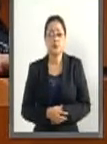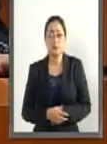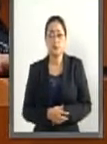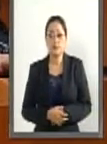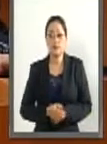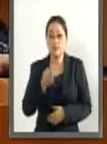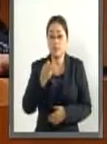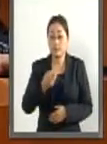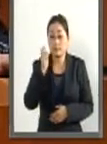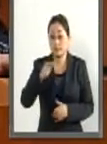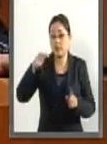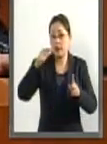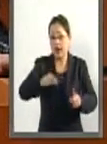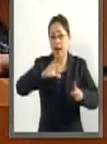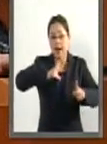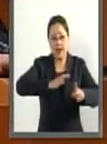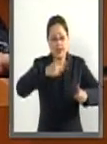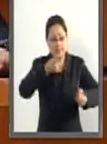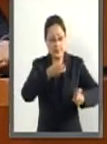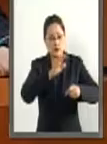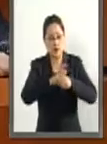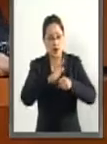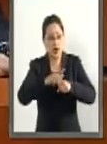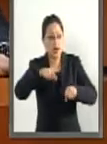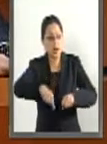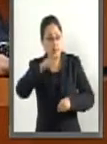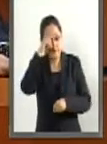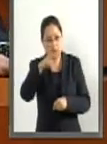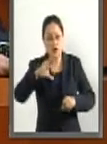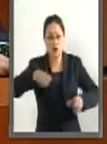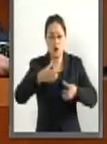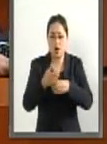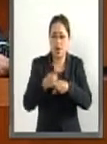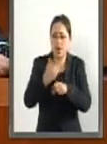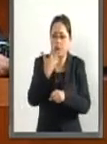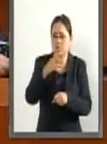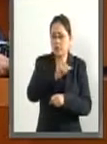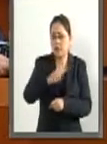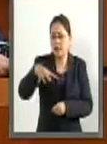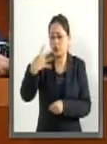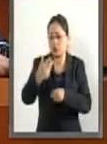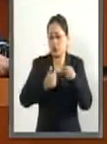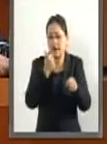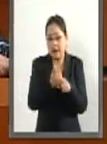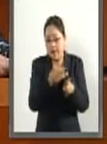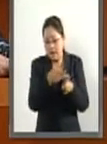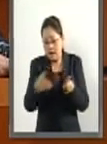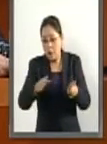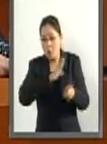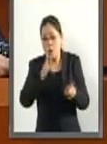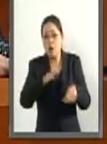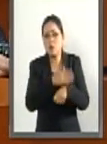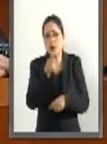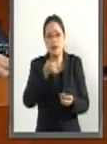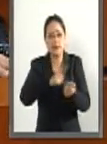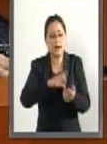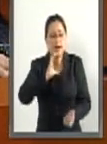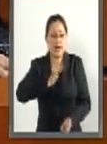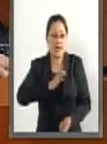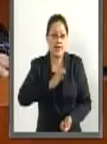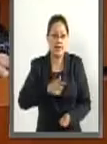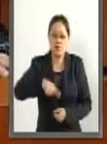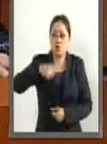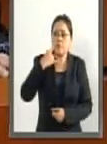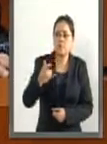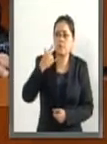principales causas de muerte por enfermedad en mexicanos de 5 a los 14 años de edad. A pesar de los diversos